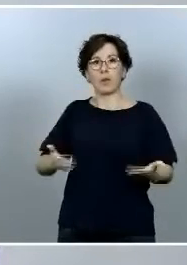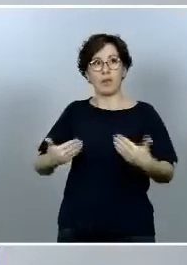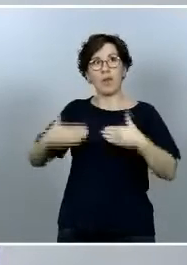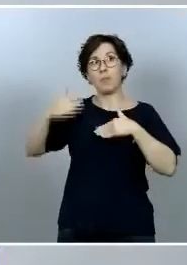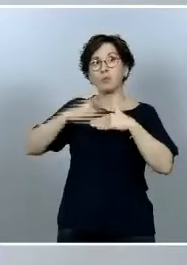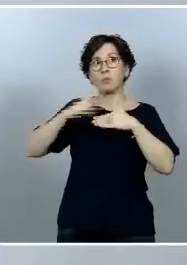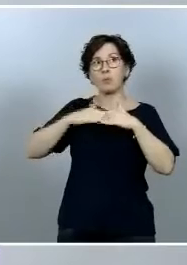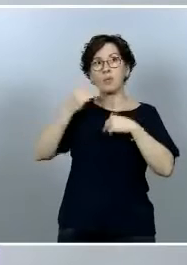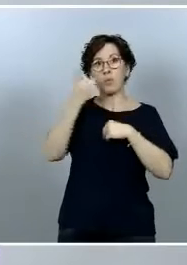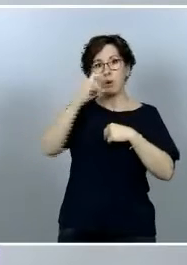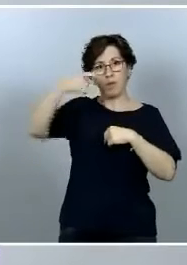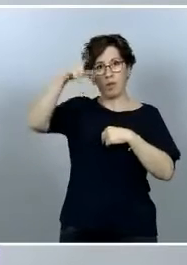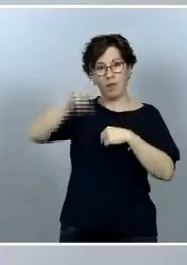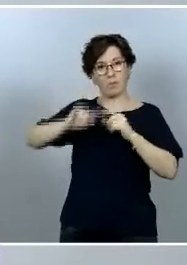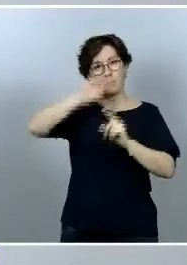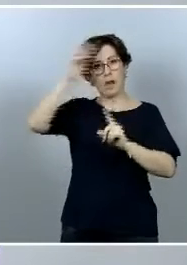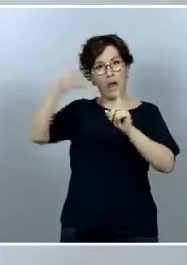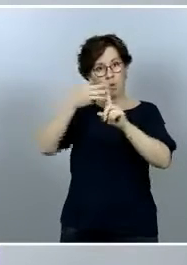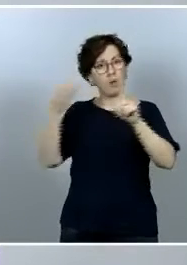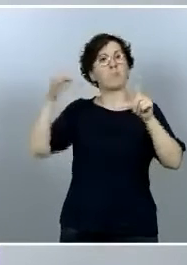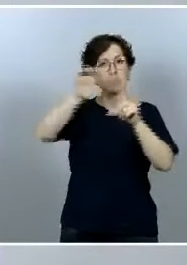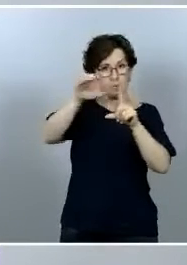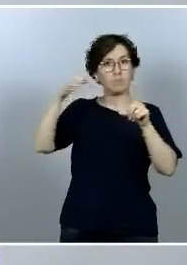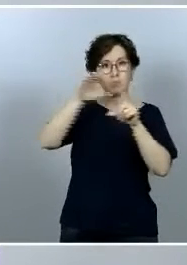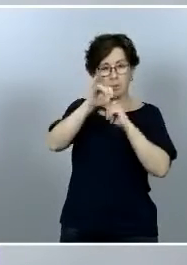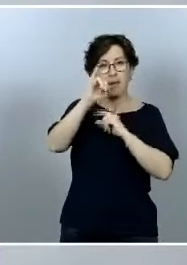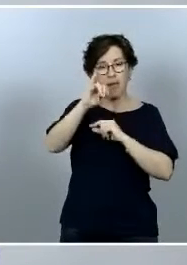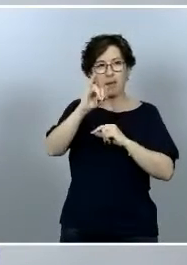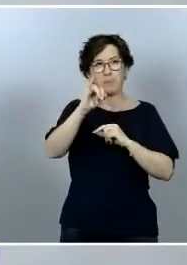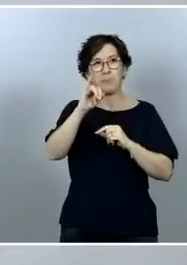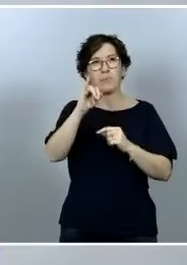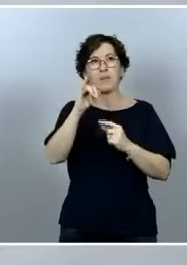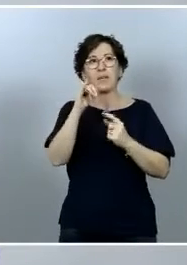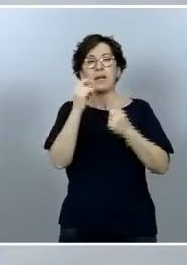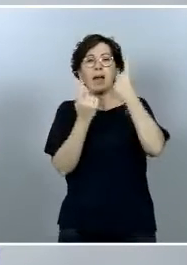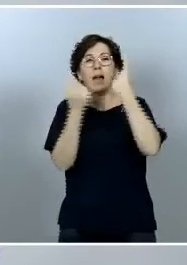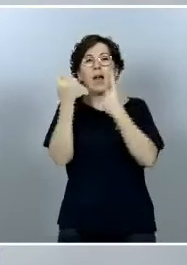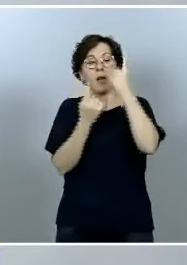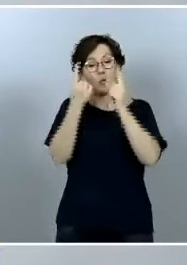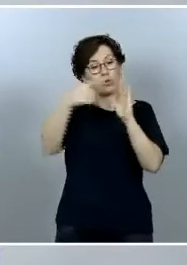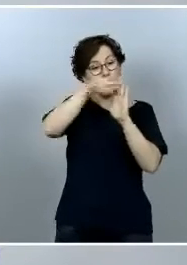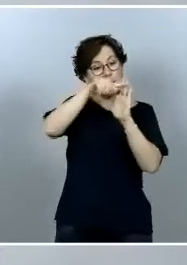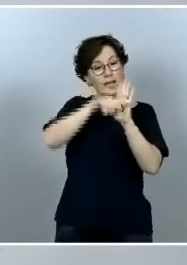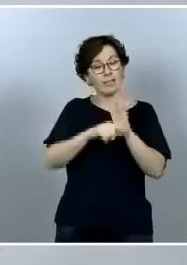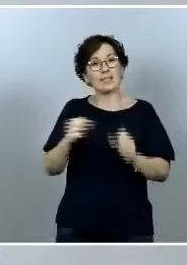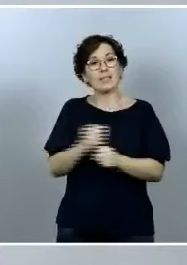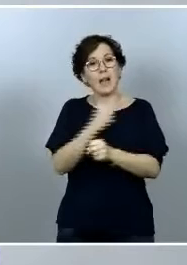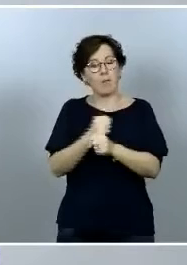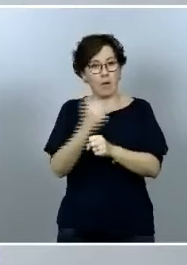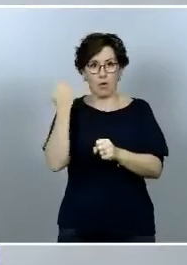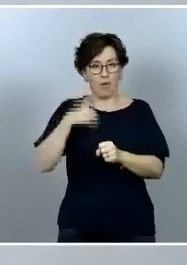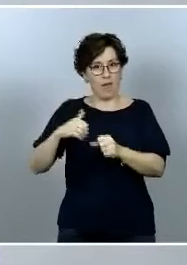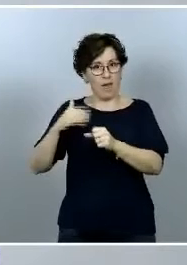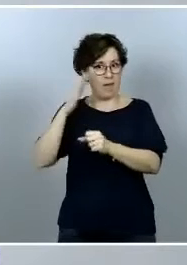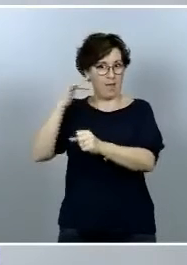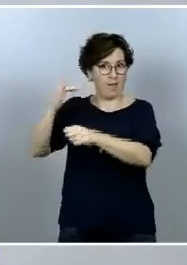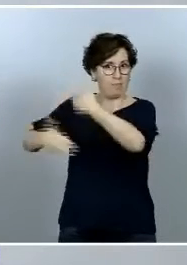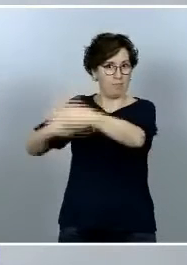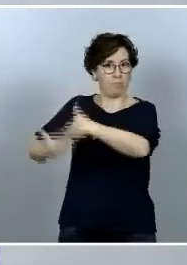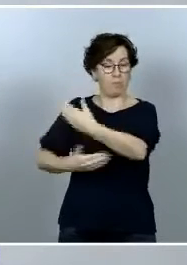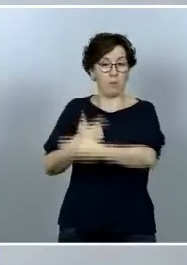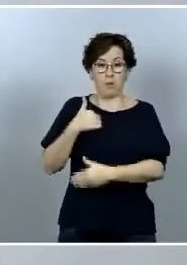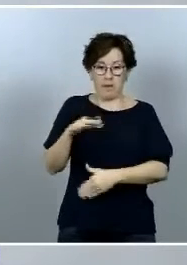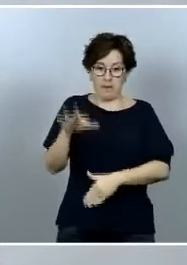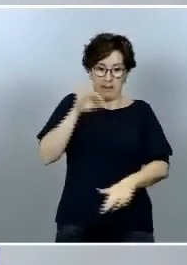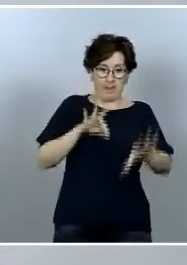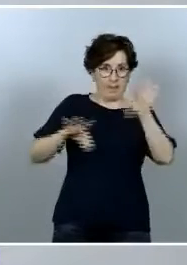en nuestra página web tenemos activadas algunas líneas de trabajo de entre las que destaco toda